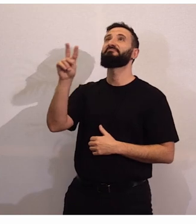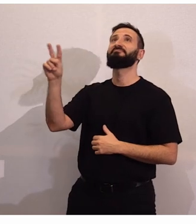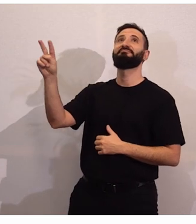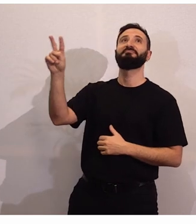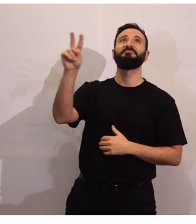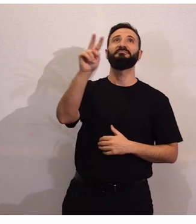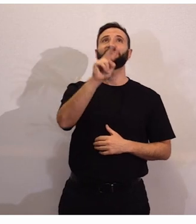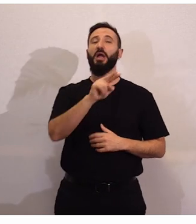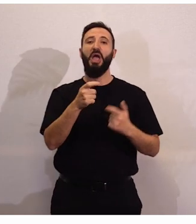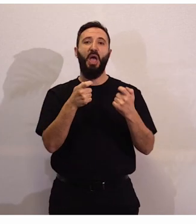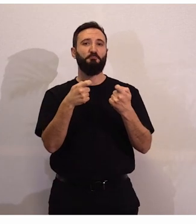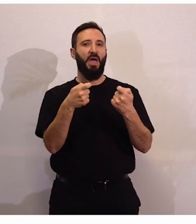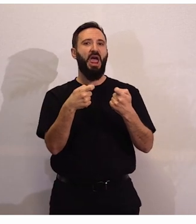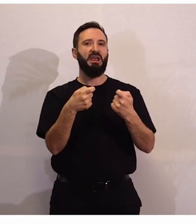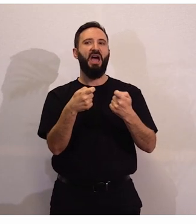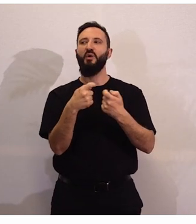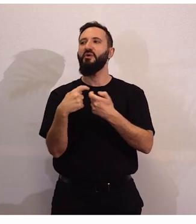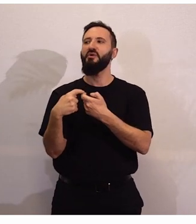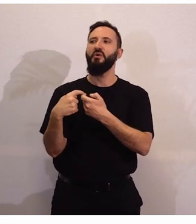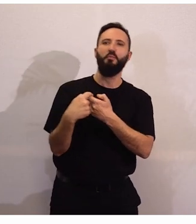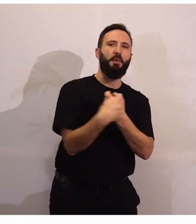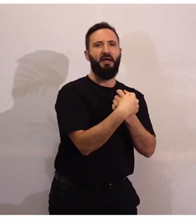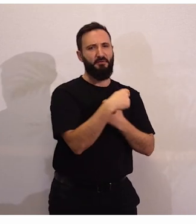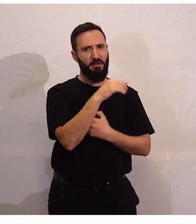El mercado participan y...